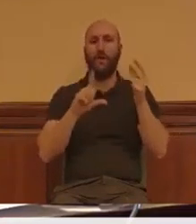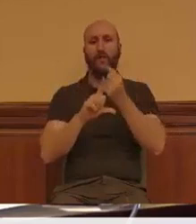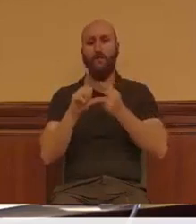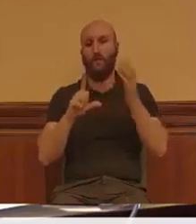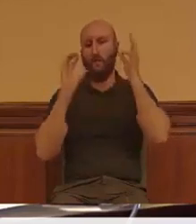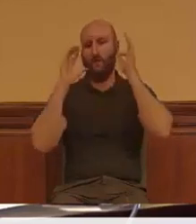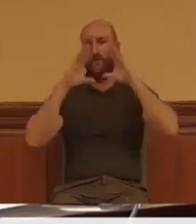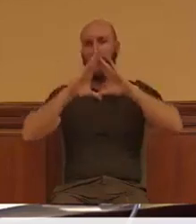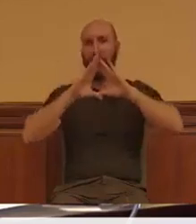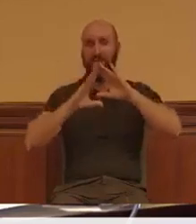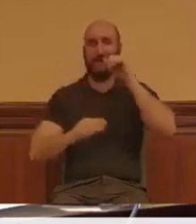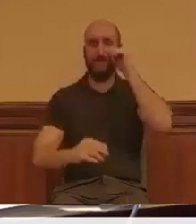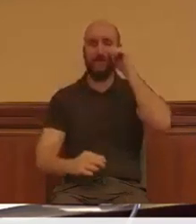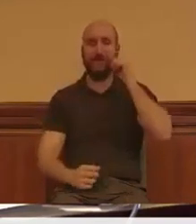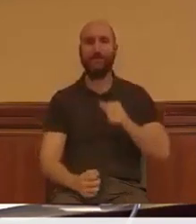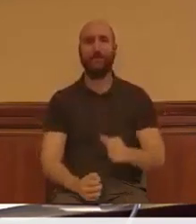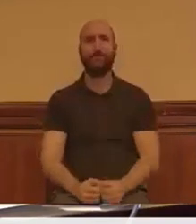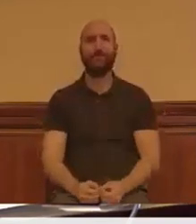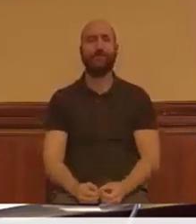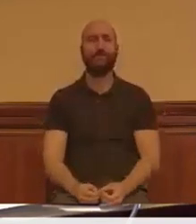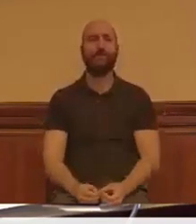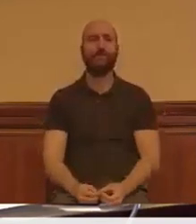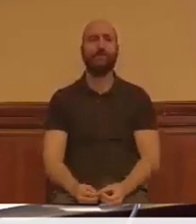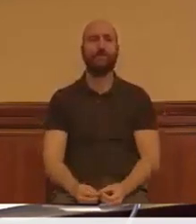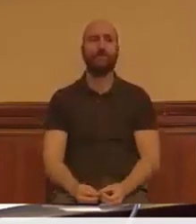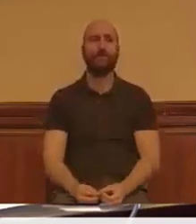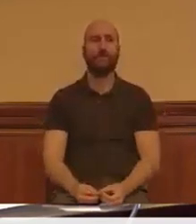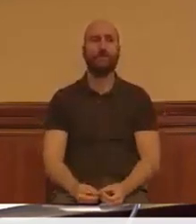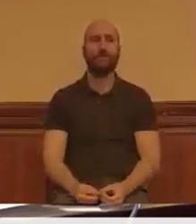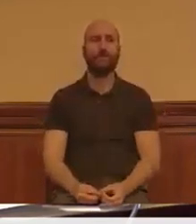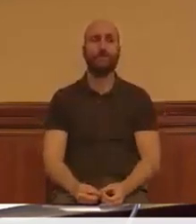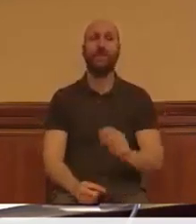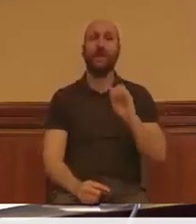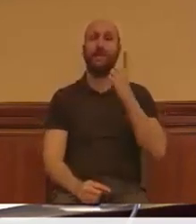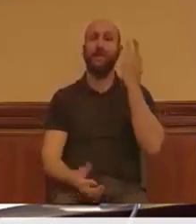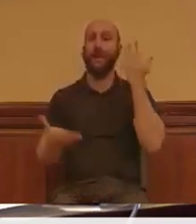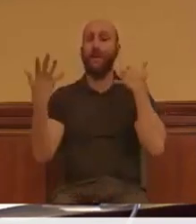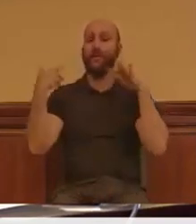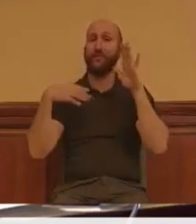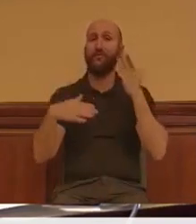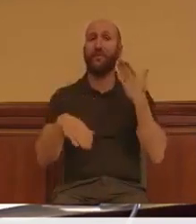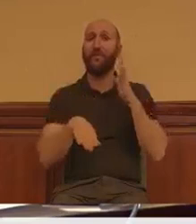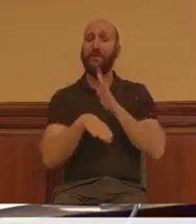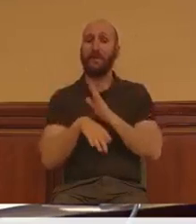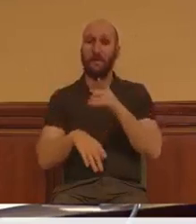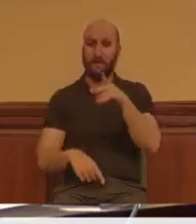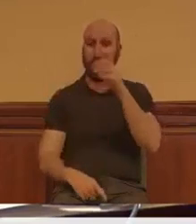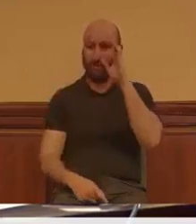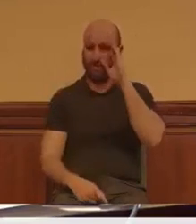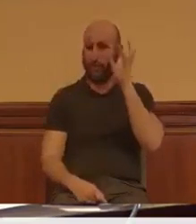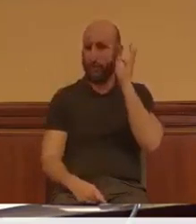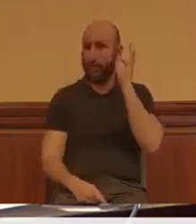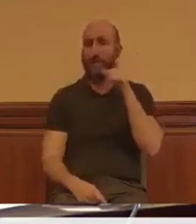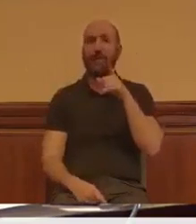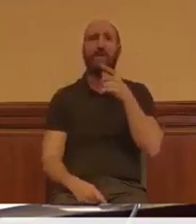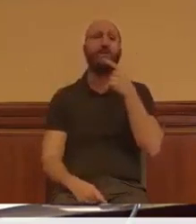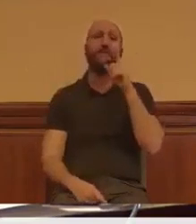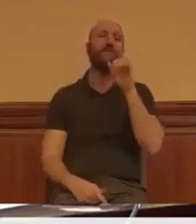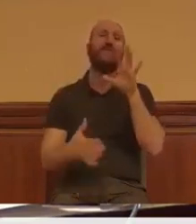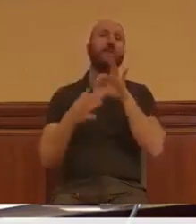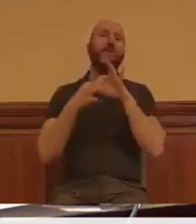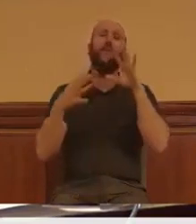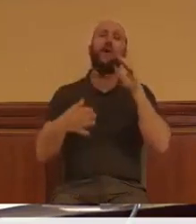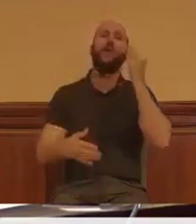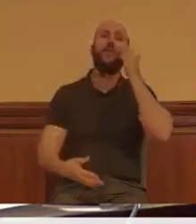Un mural que no pegaba. La primera excusa que pusieron, señora Guerrero, es que no pegaba. No